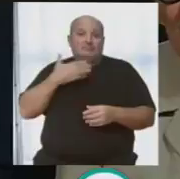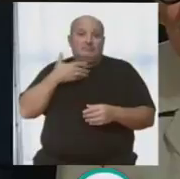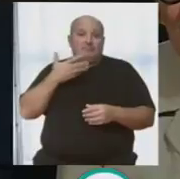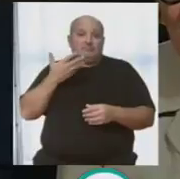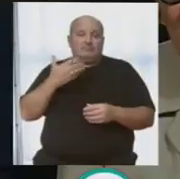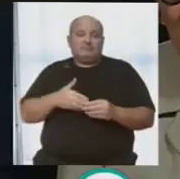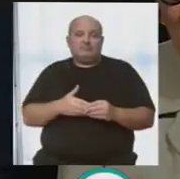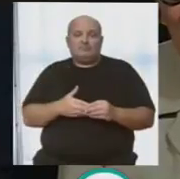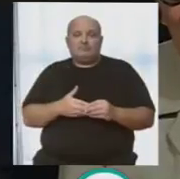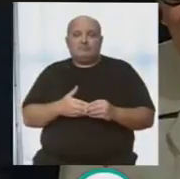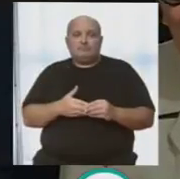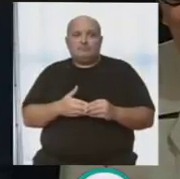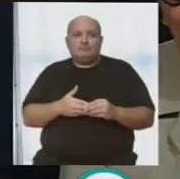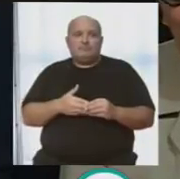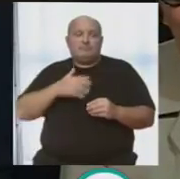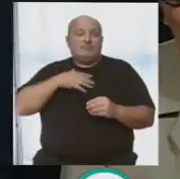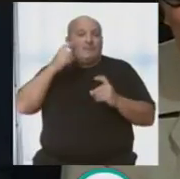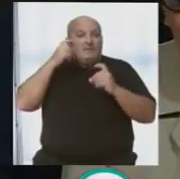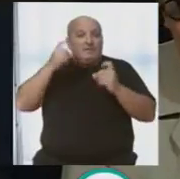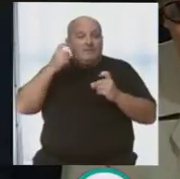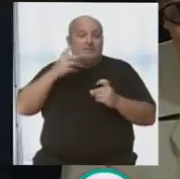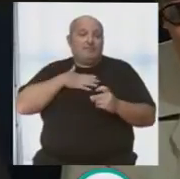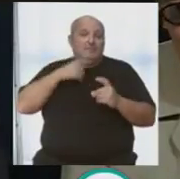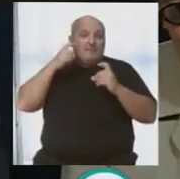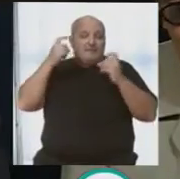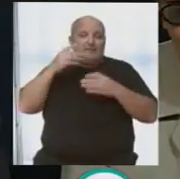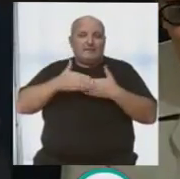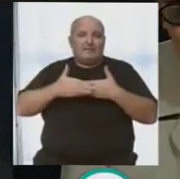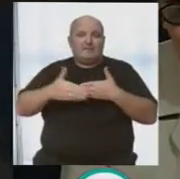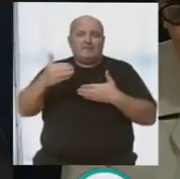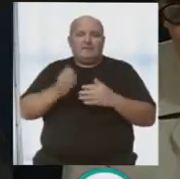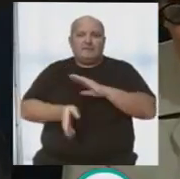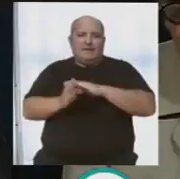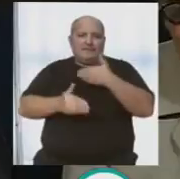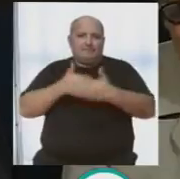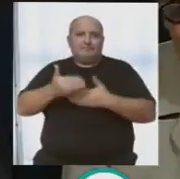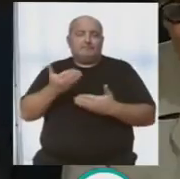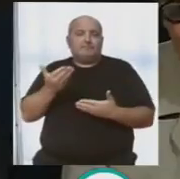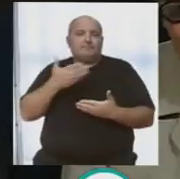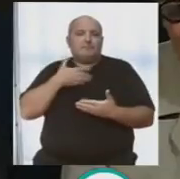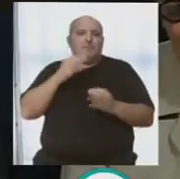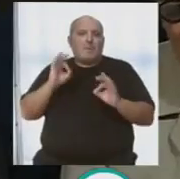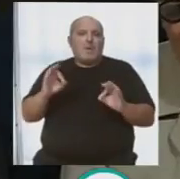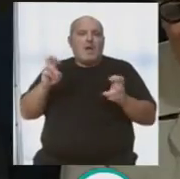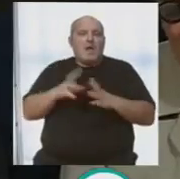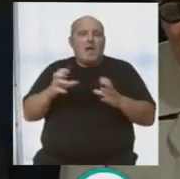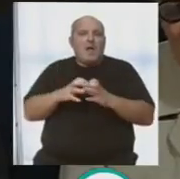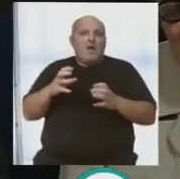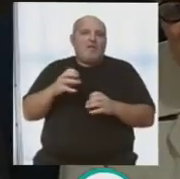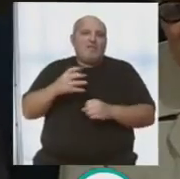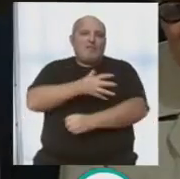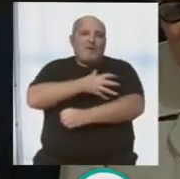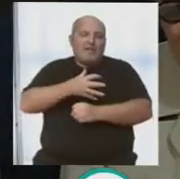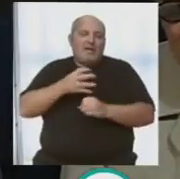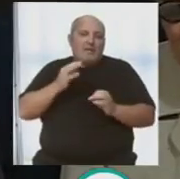nuestra intención o mi intención es seguir para adelante. No sé si con las mismas ganas, con la misma fuerza,